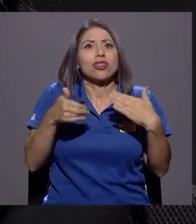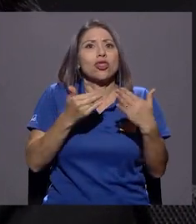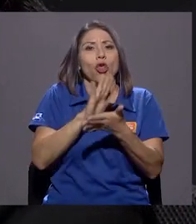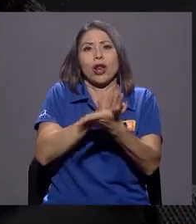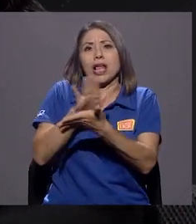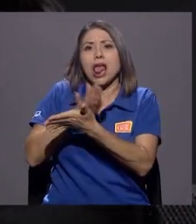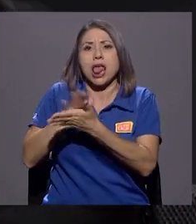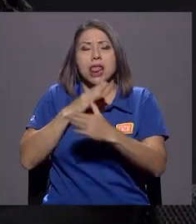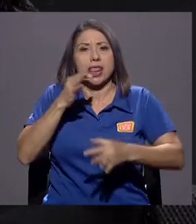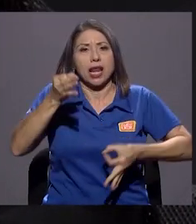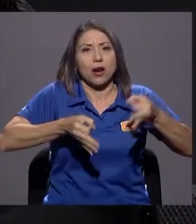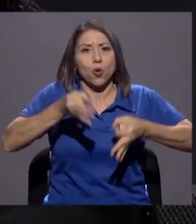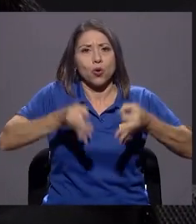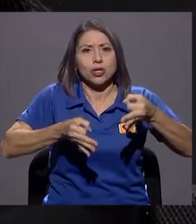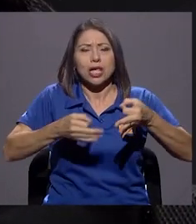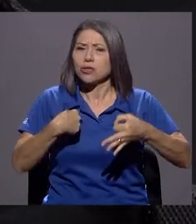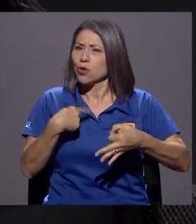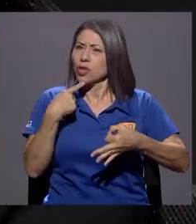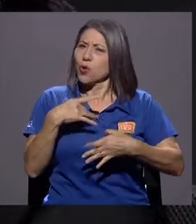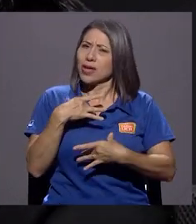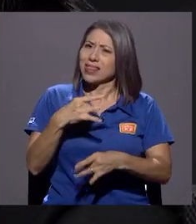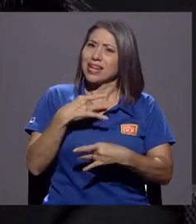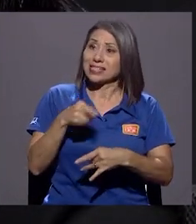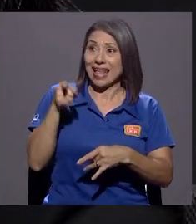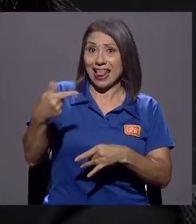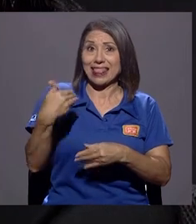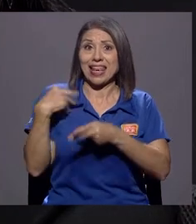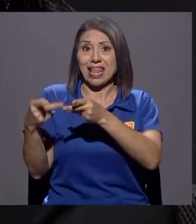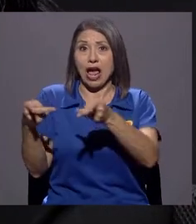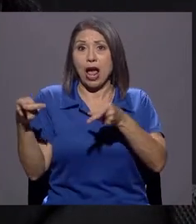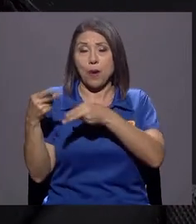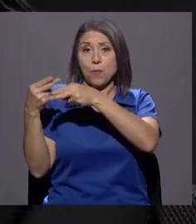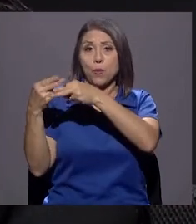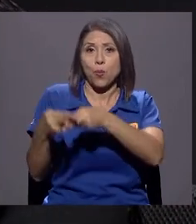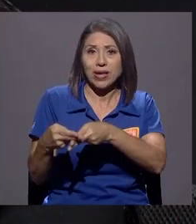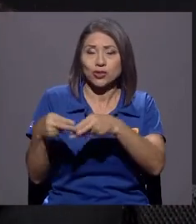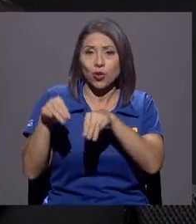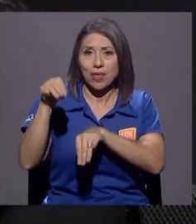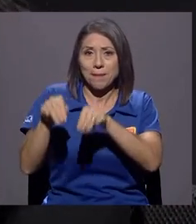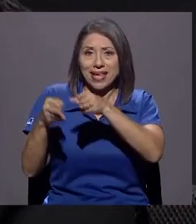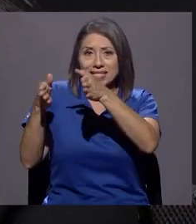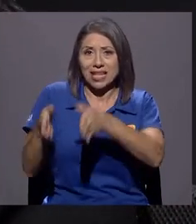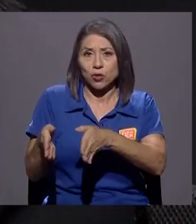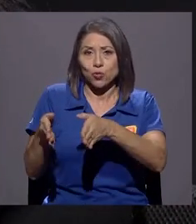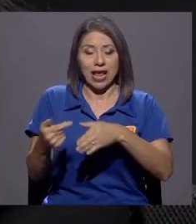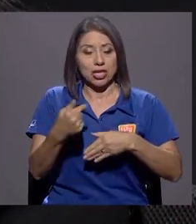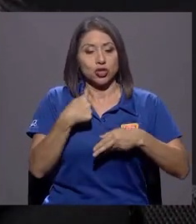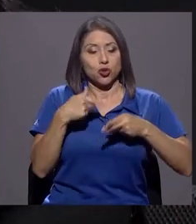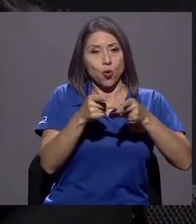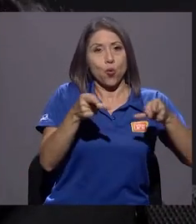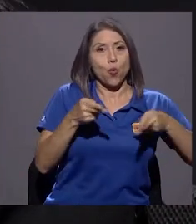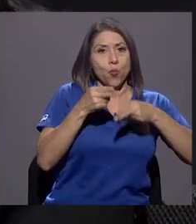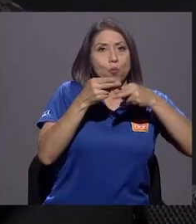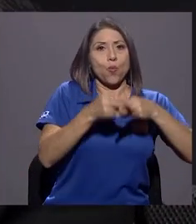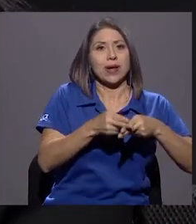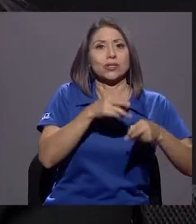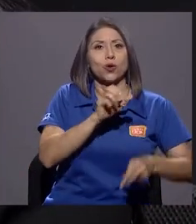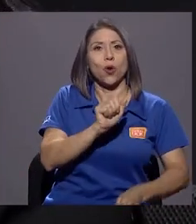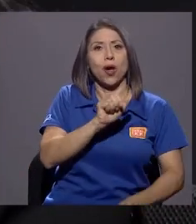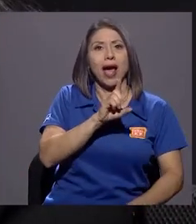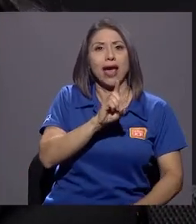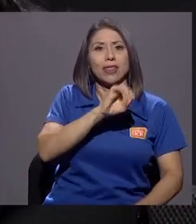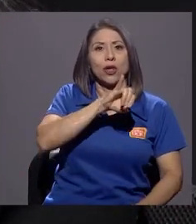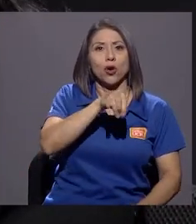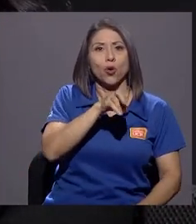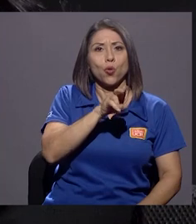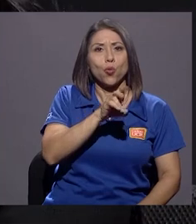él tenía un puesto de magistratura, yo tenía un puesto de judicatura y él no es más que yo ni menos que yo. Somos los dos